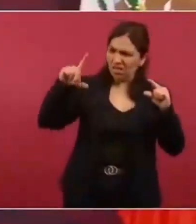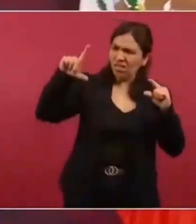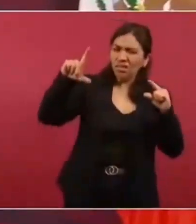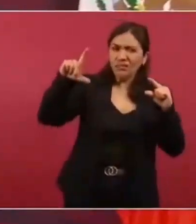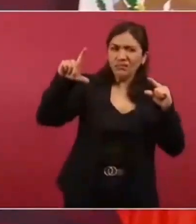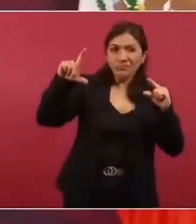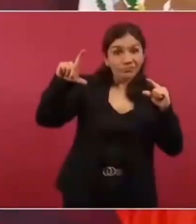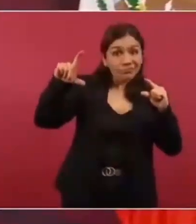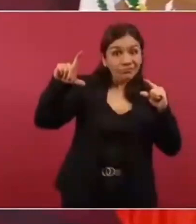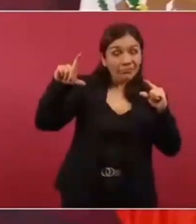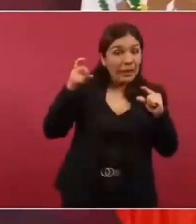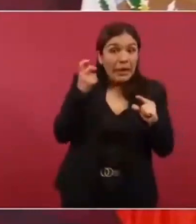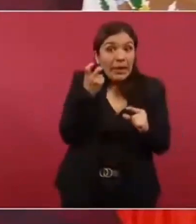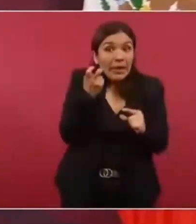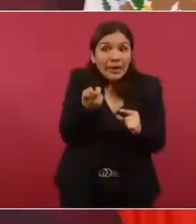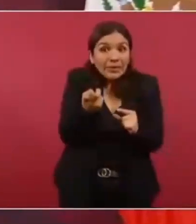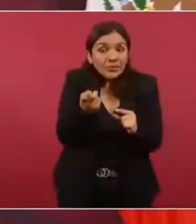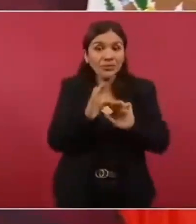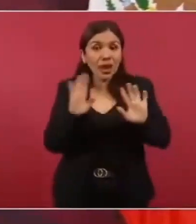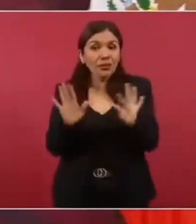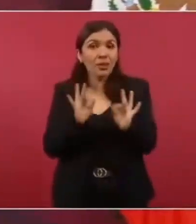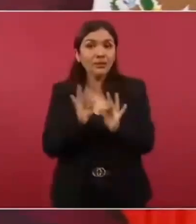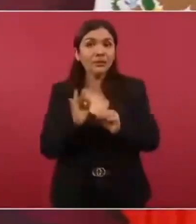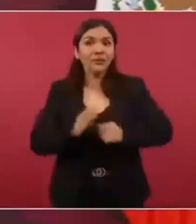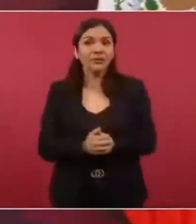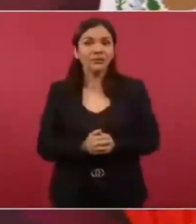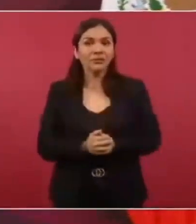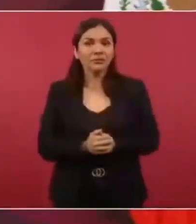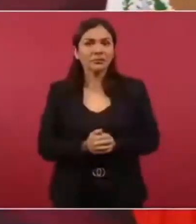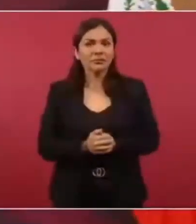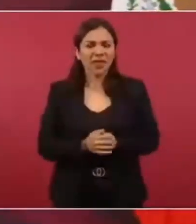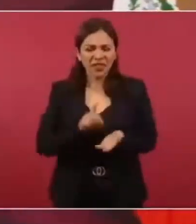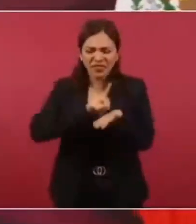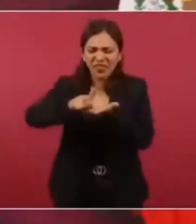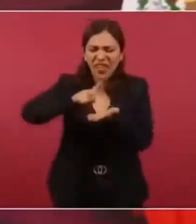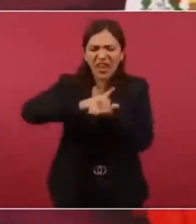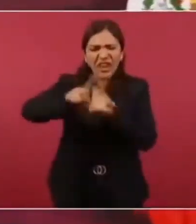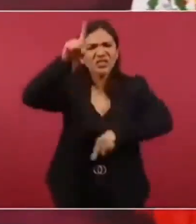Eso es. ¿A quién se le quitan derechos